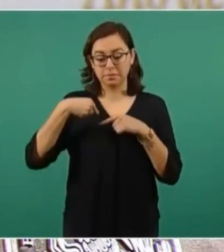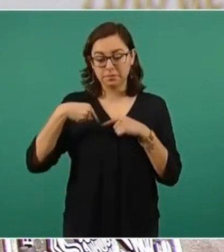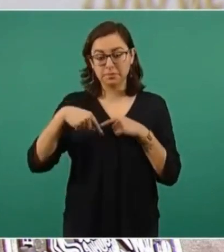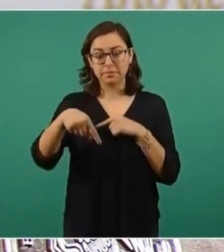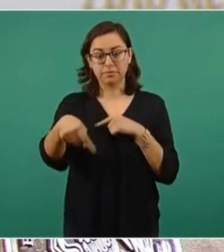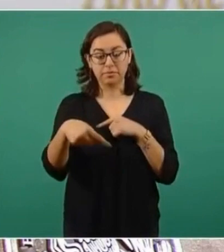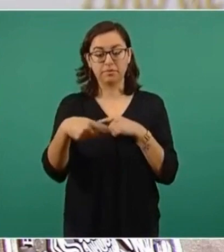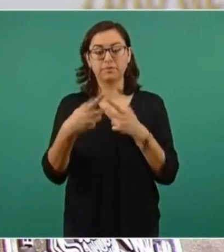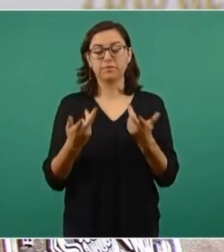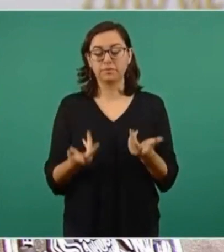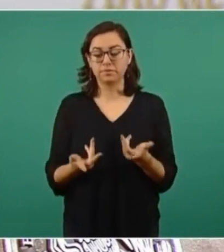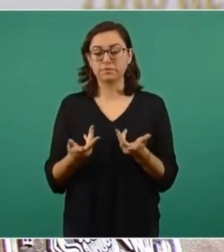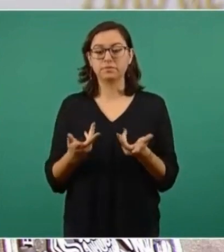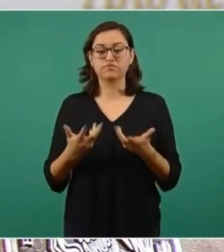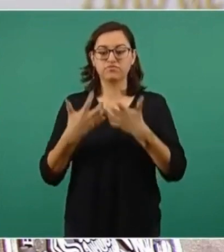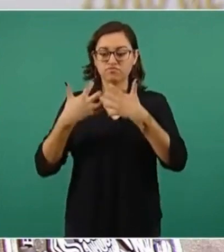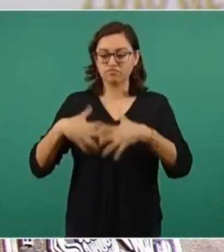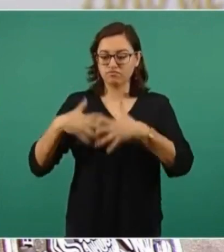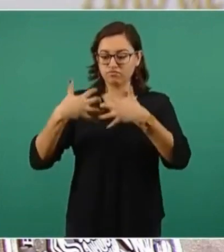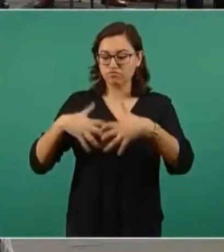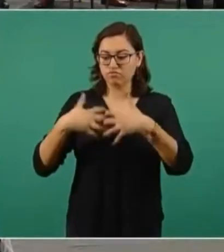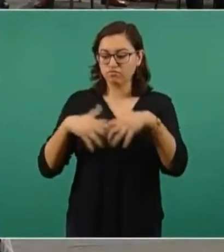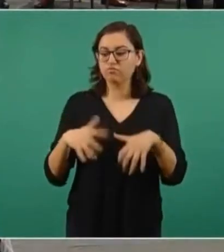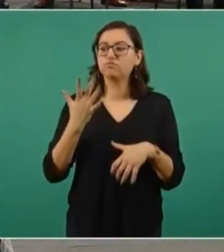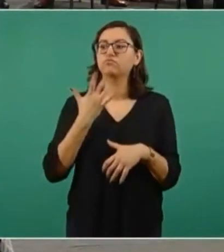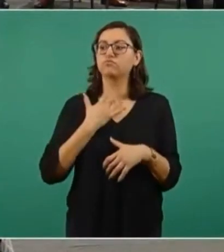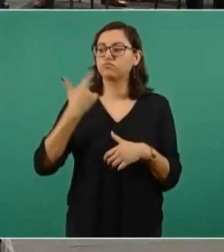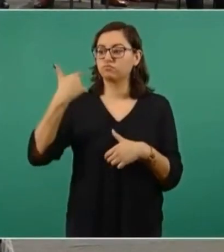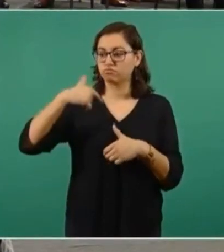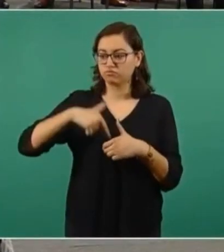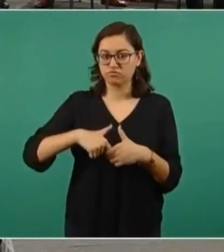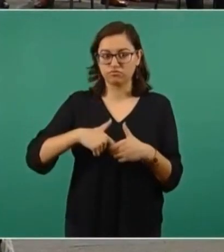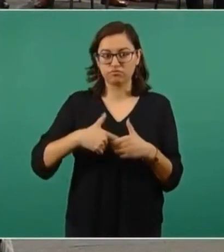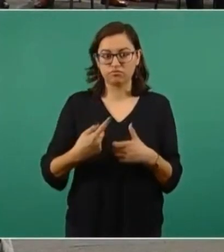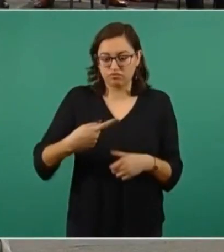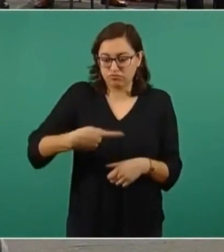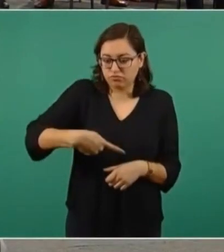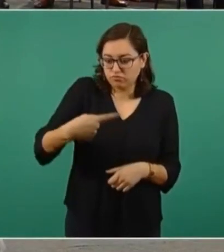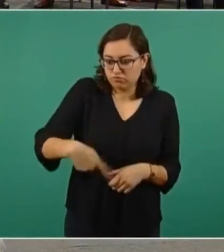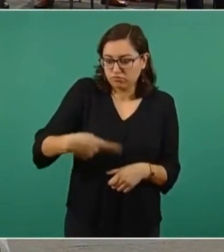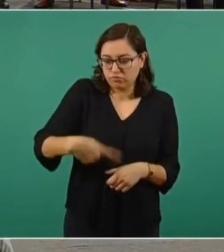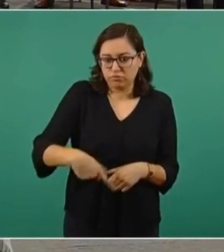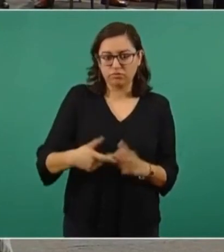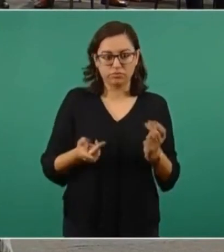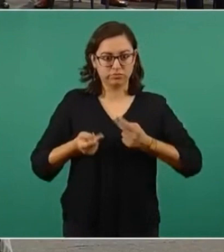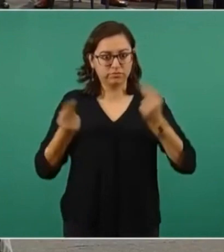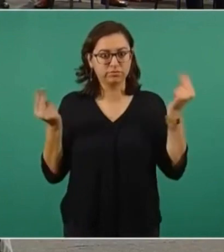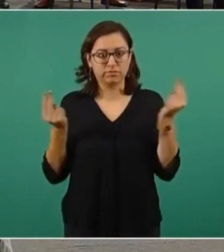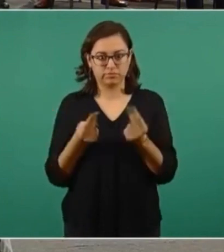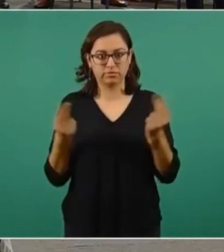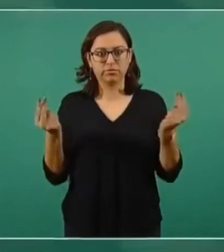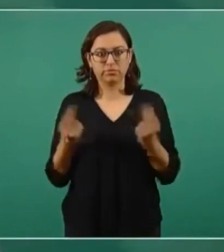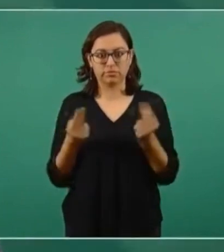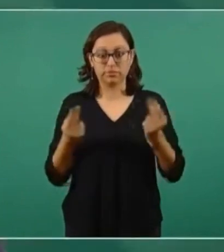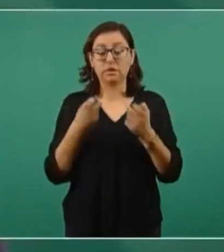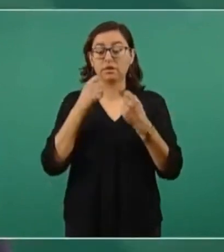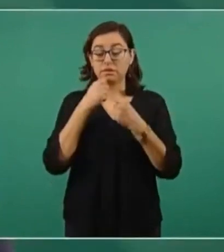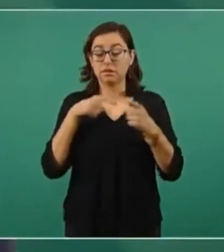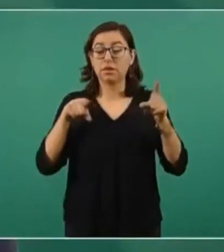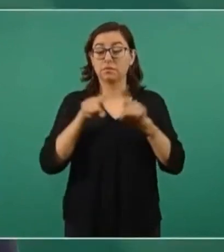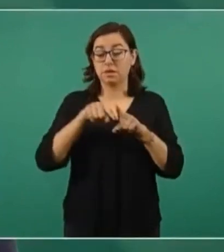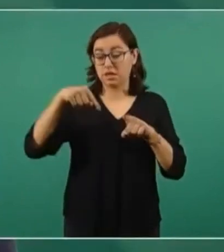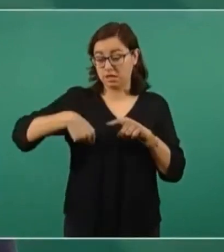el total de combustibles que se requieren en México y para lo cual se están rehabilitando